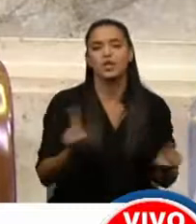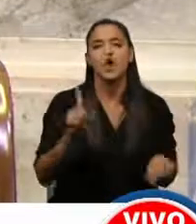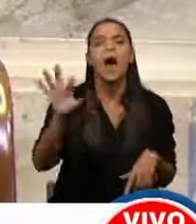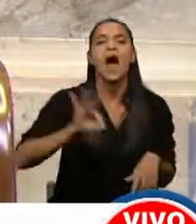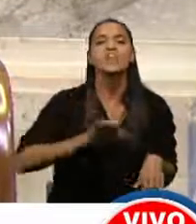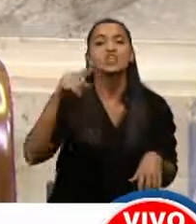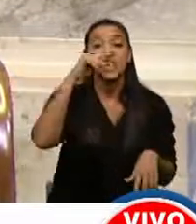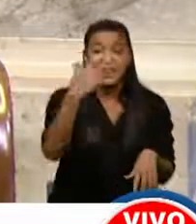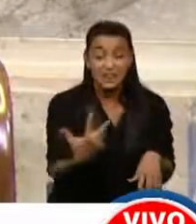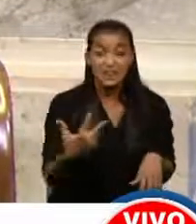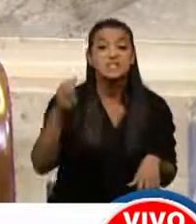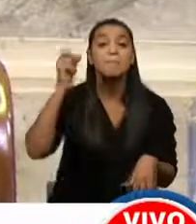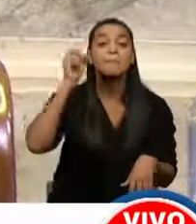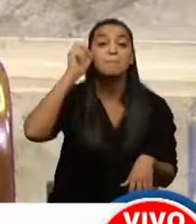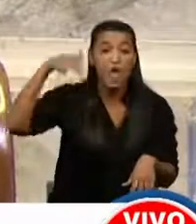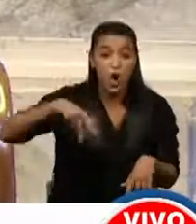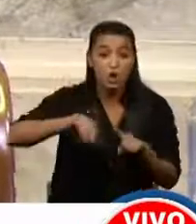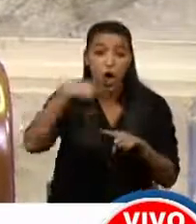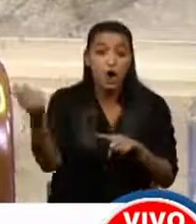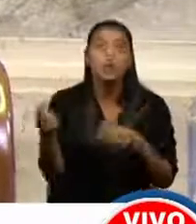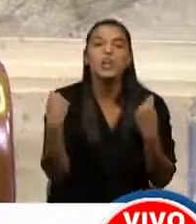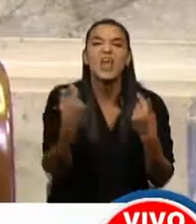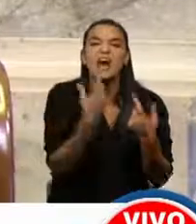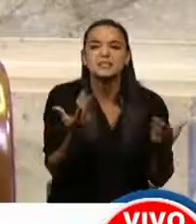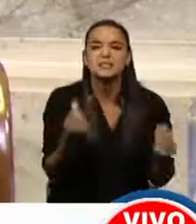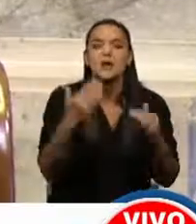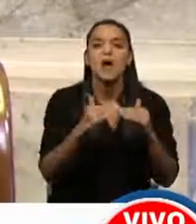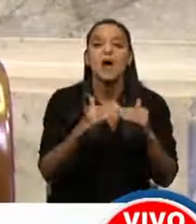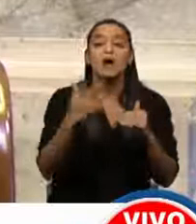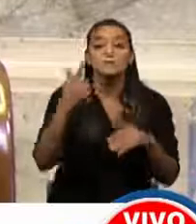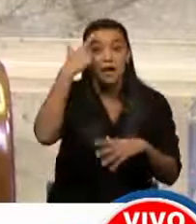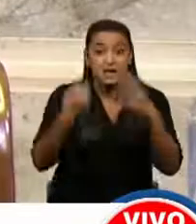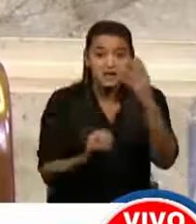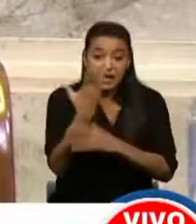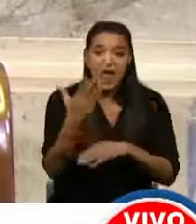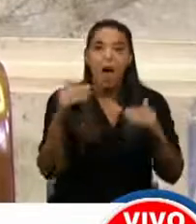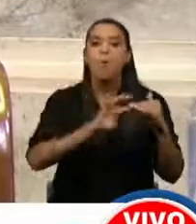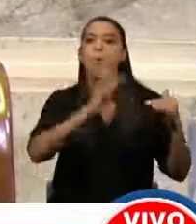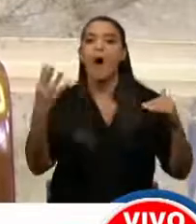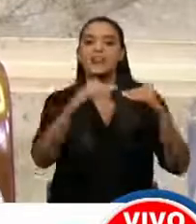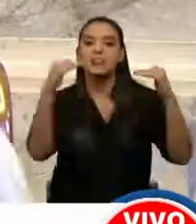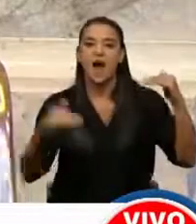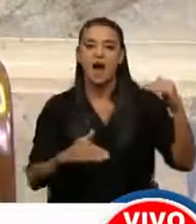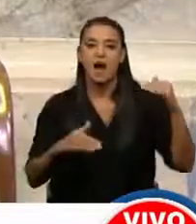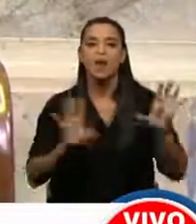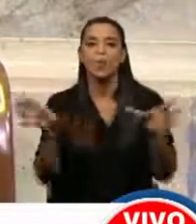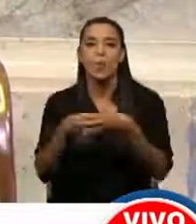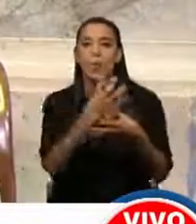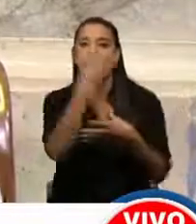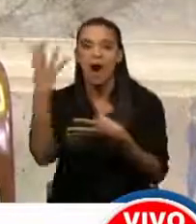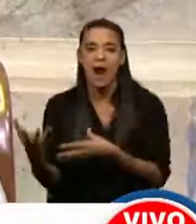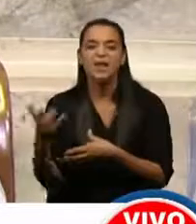73, el general Perón, otro general, ¿qué es lo que hace? Aumenta, crea la cuarta categoría, le pone impuestos a los